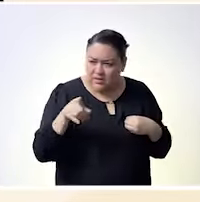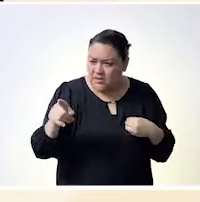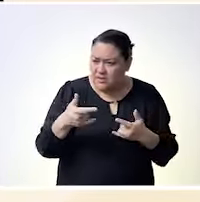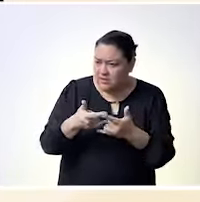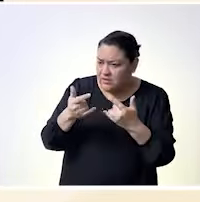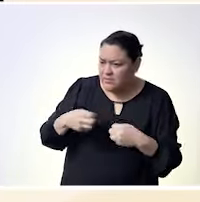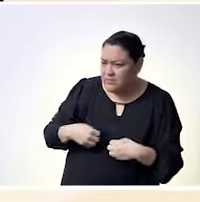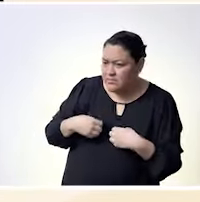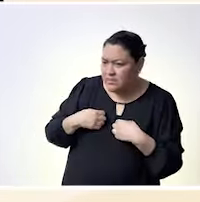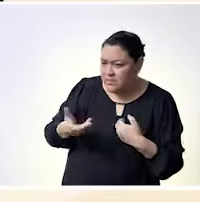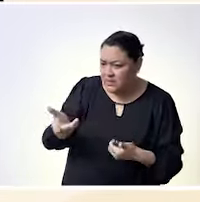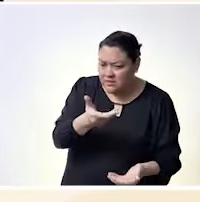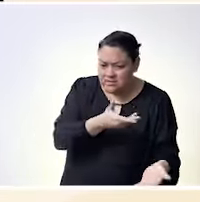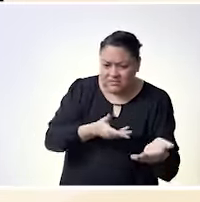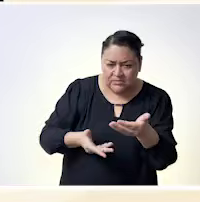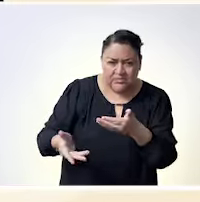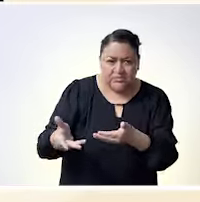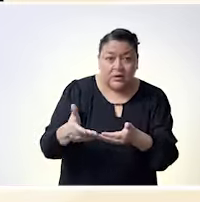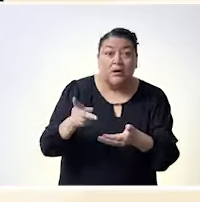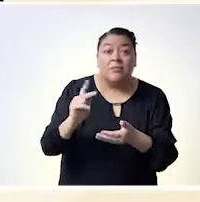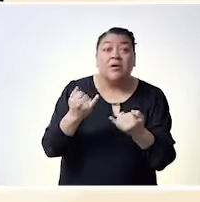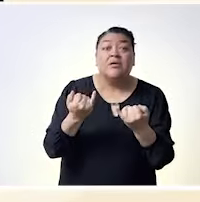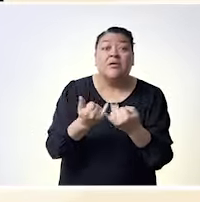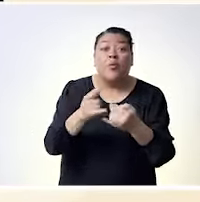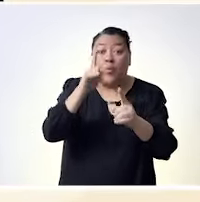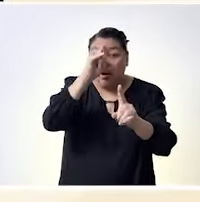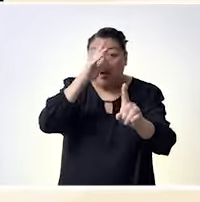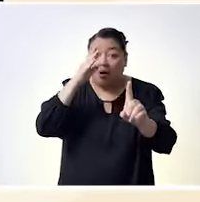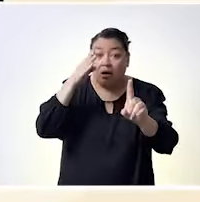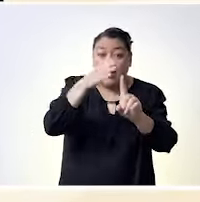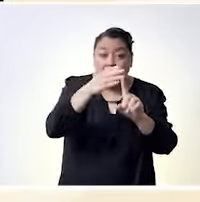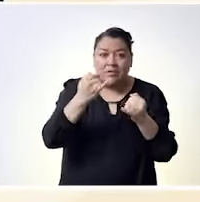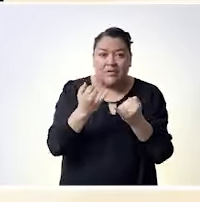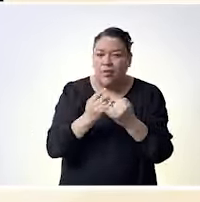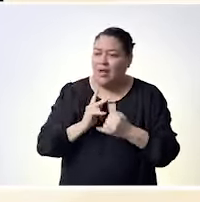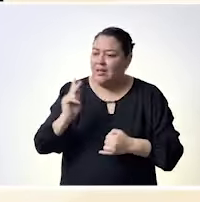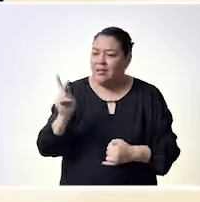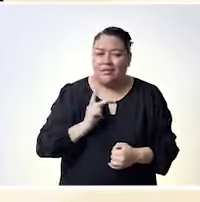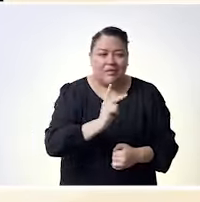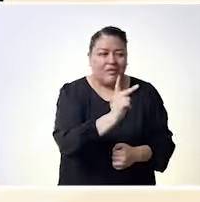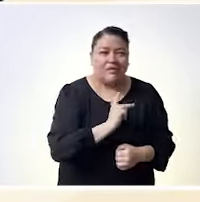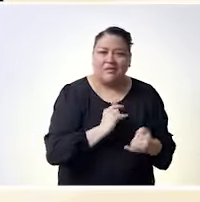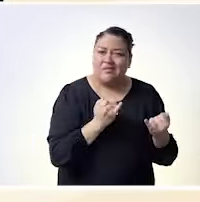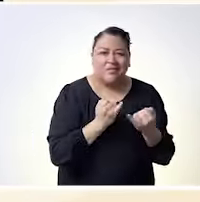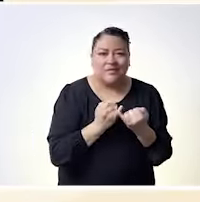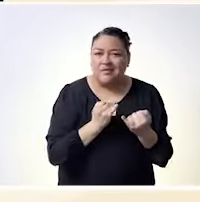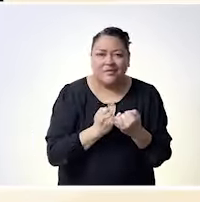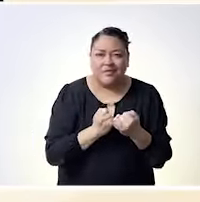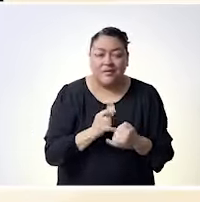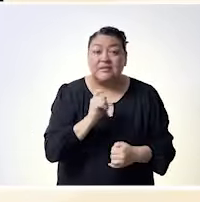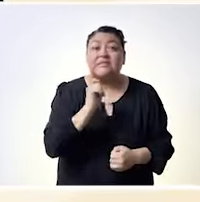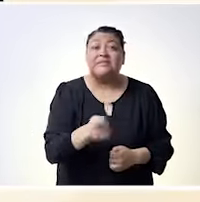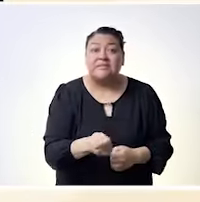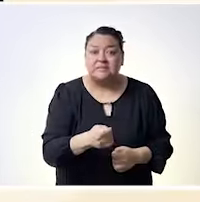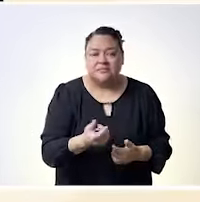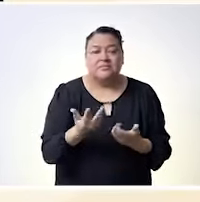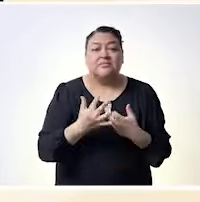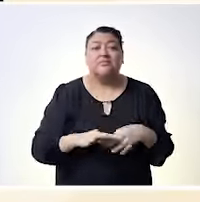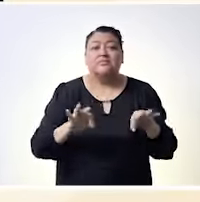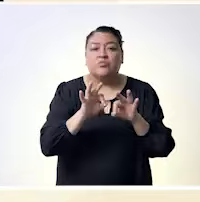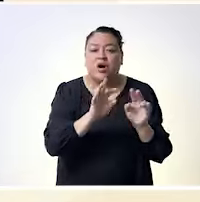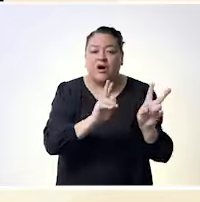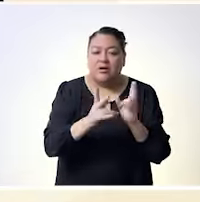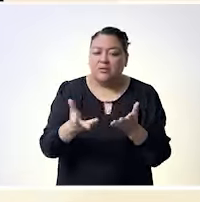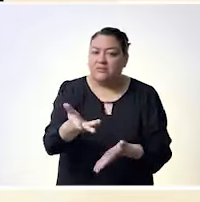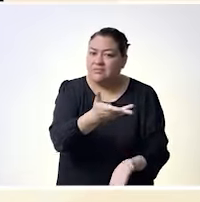entonces primero vamos rompiendo todos estos propios estigmas que nos fueron inculcando y que nos